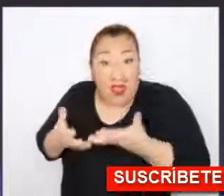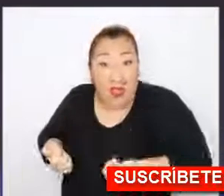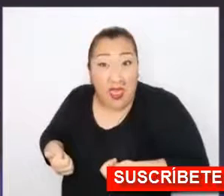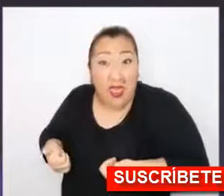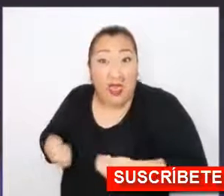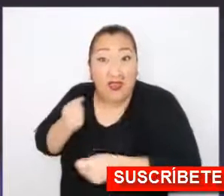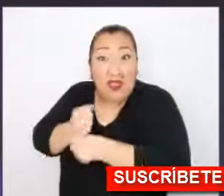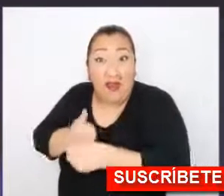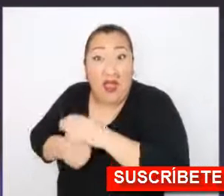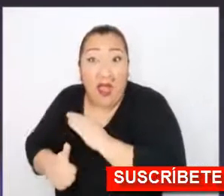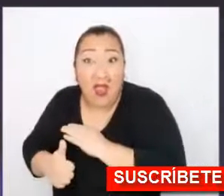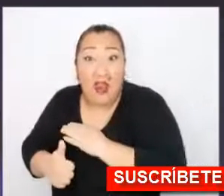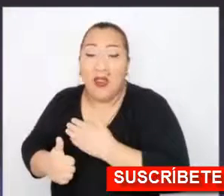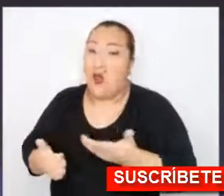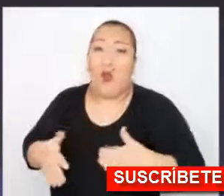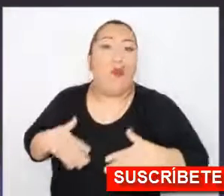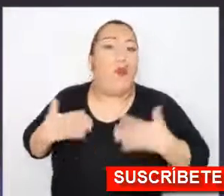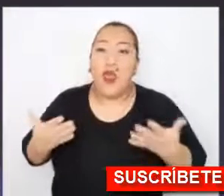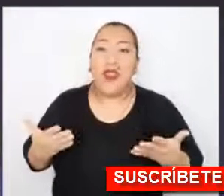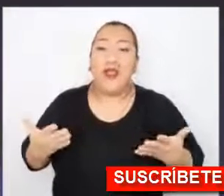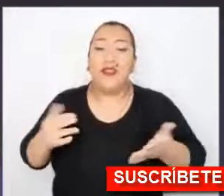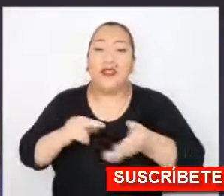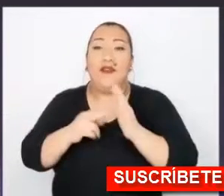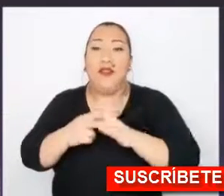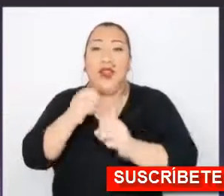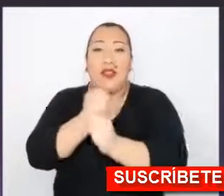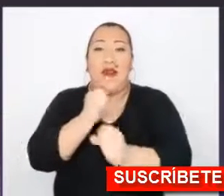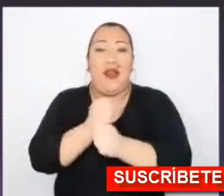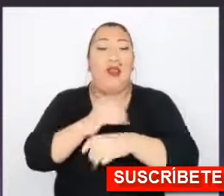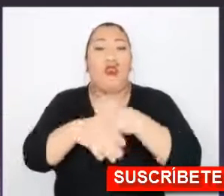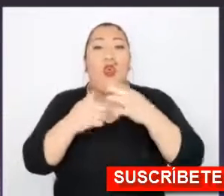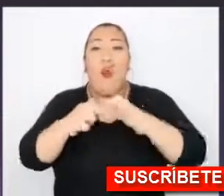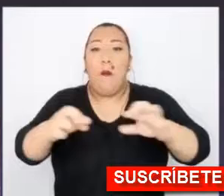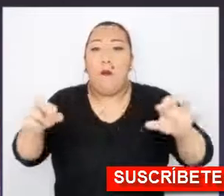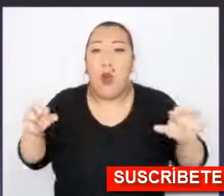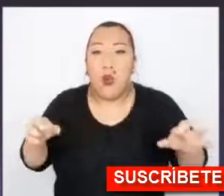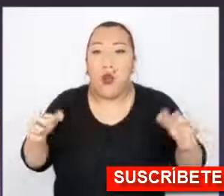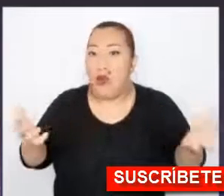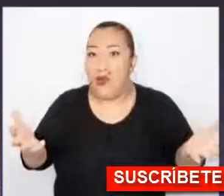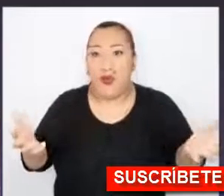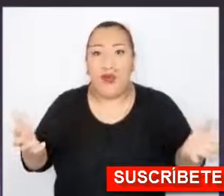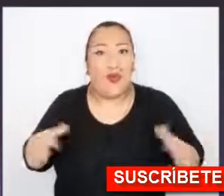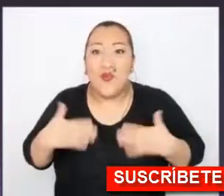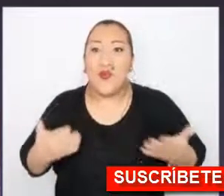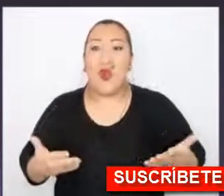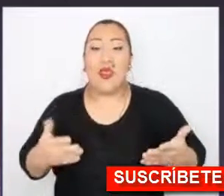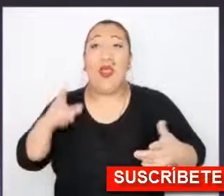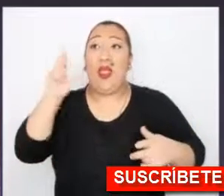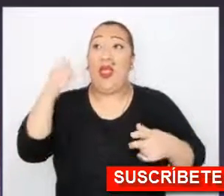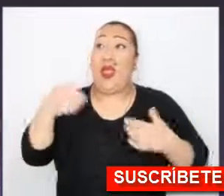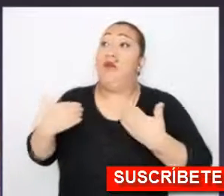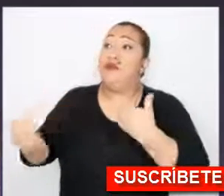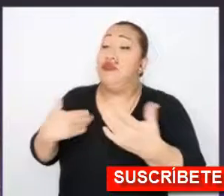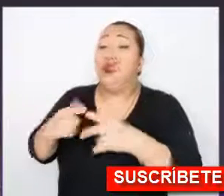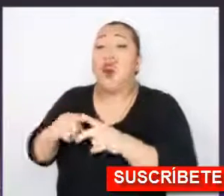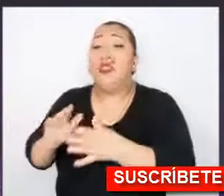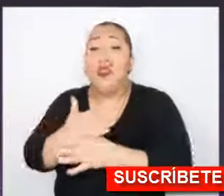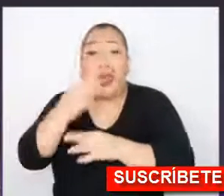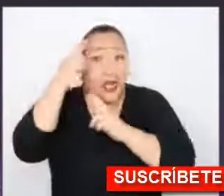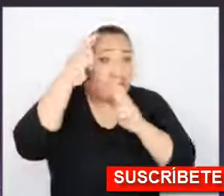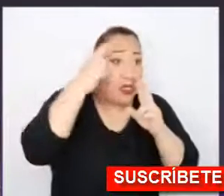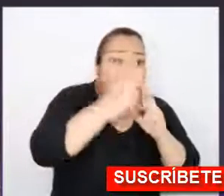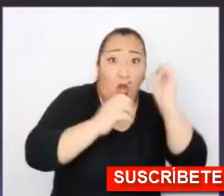mujer, no encarna las políticas nacionales, las políticas públicas. no las puede